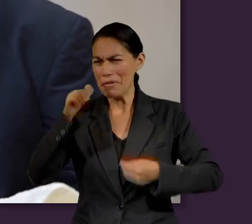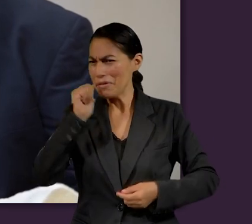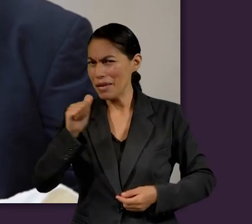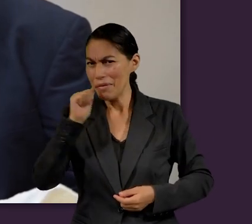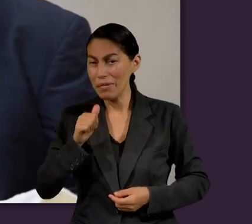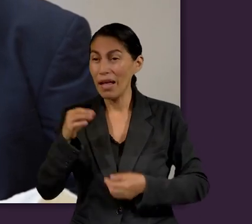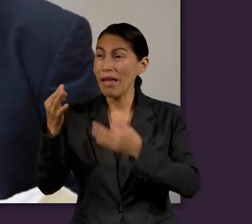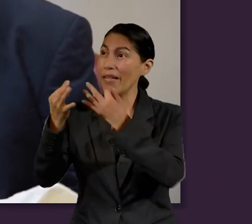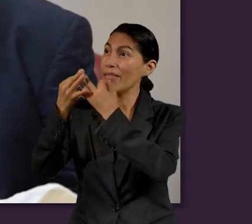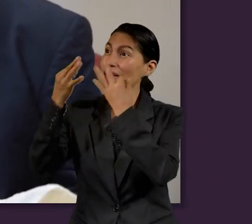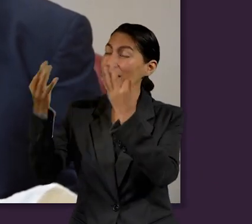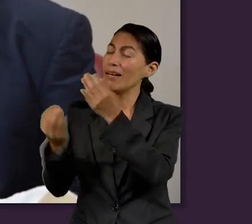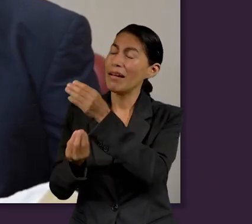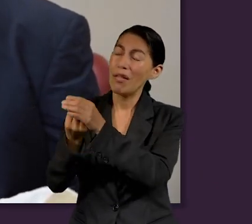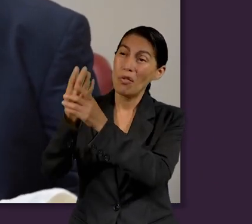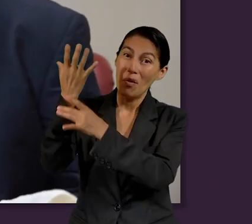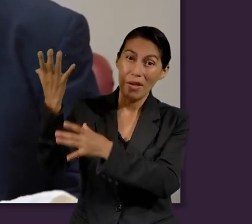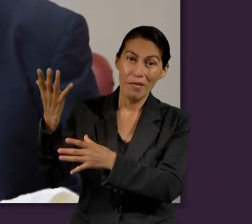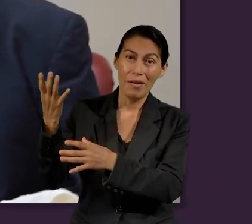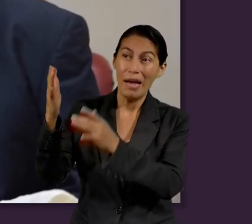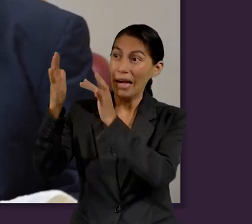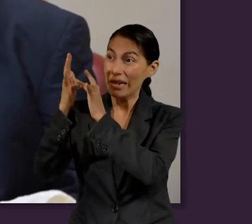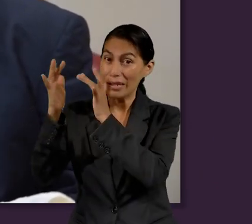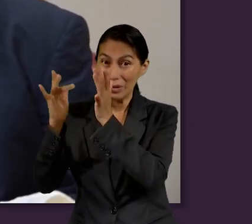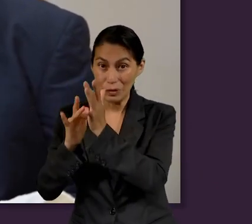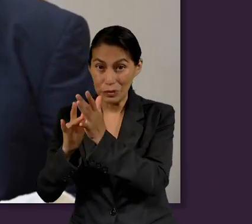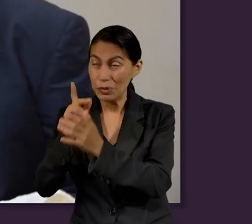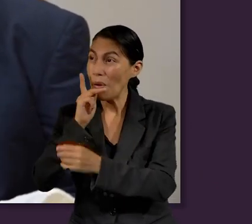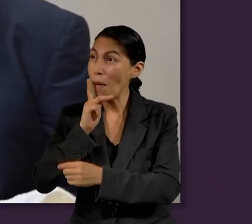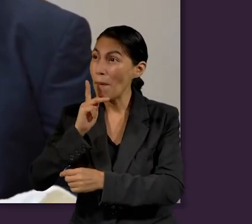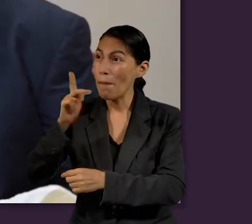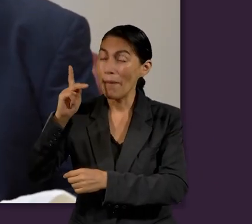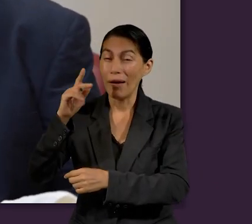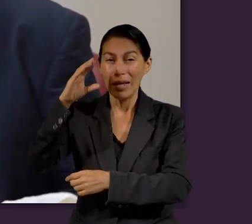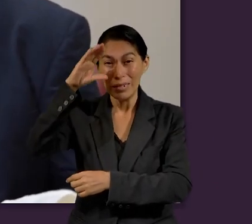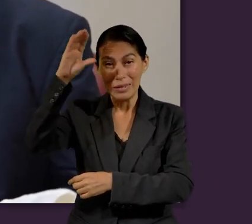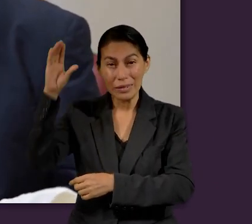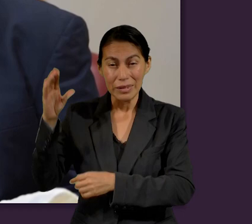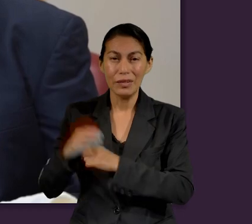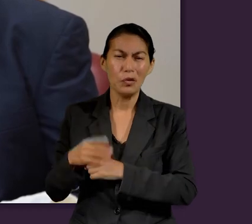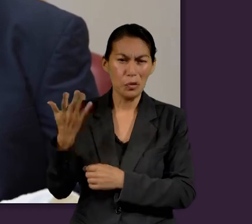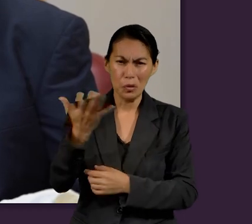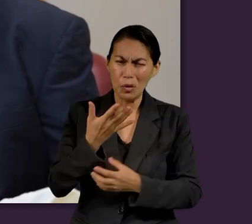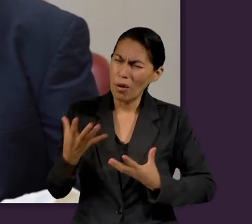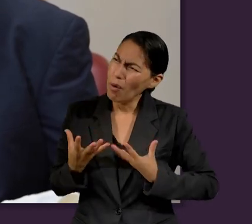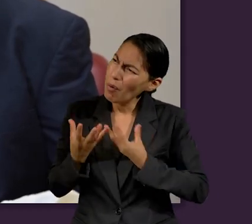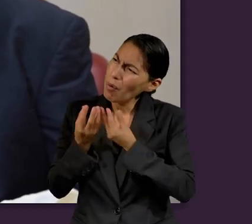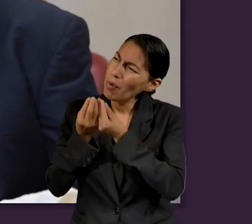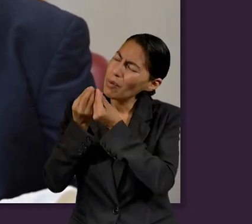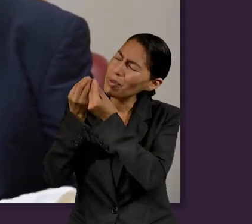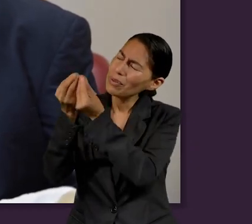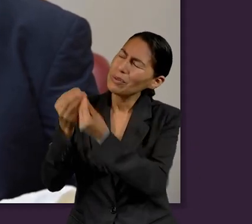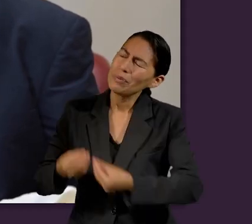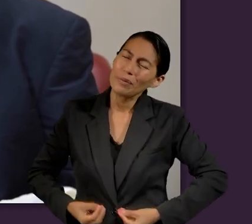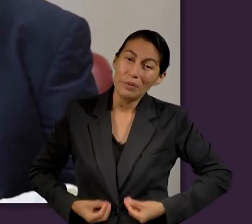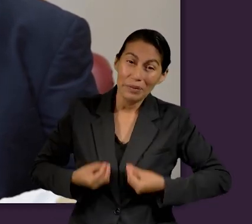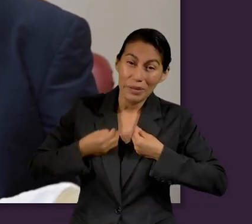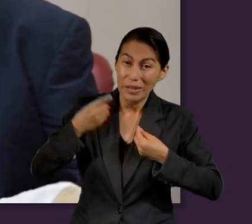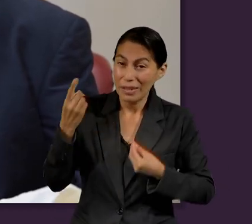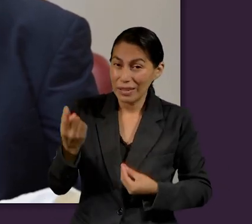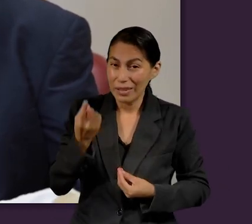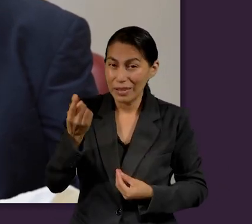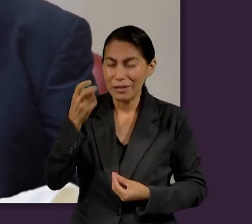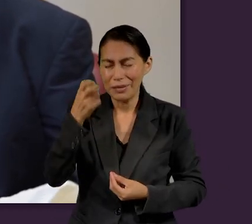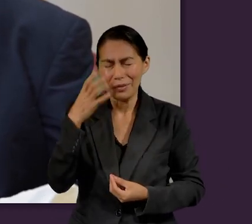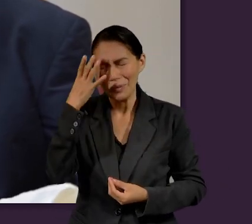la tierra renovada, a Jesús, al Padre Celestial, conocerlo, vivir